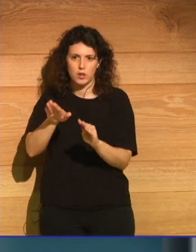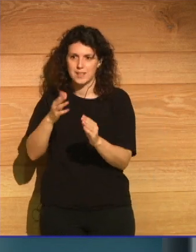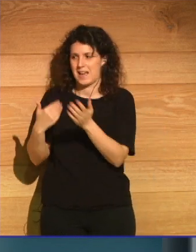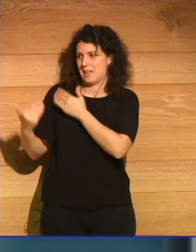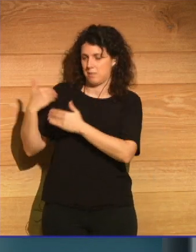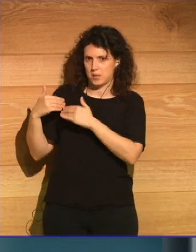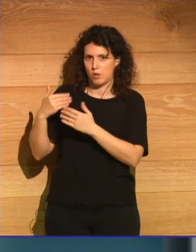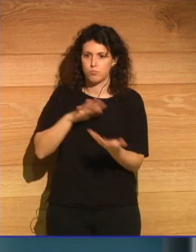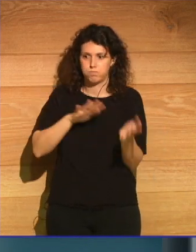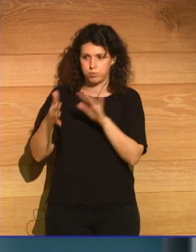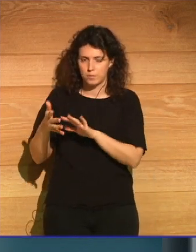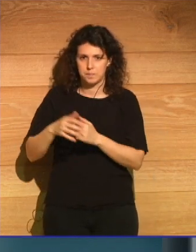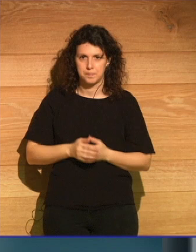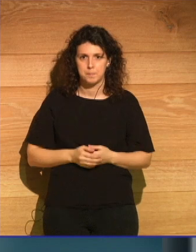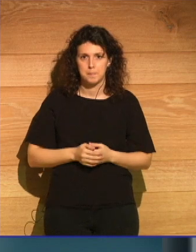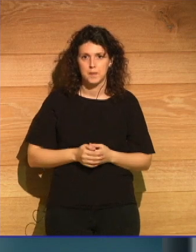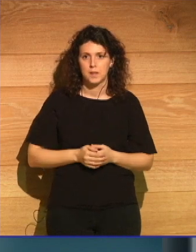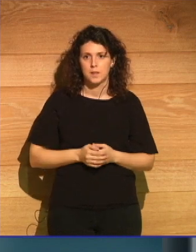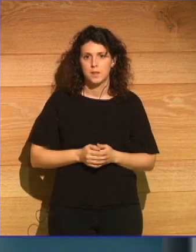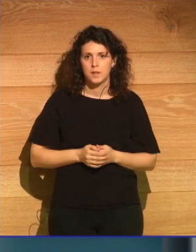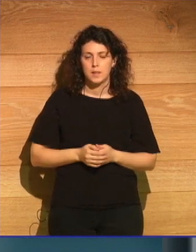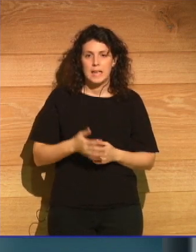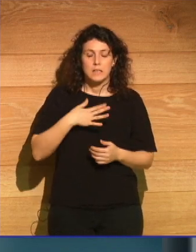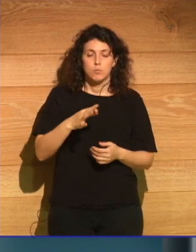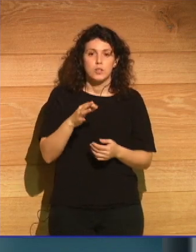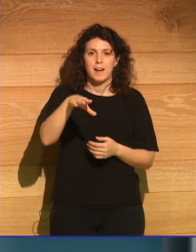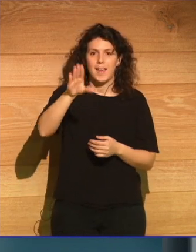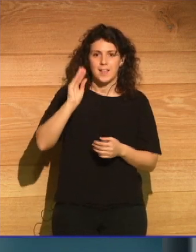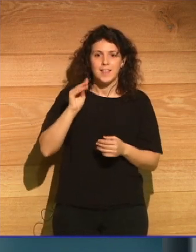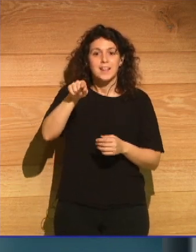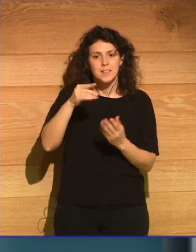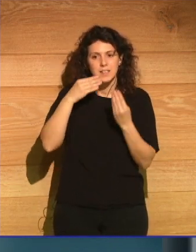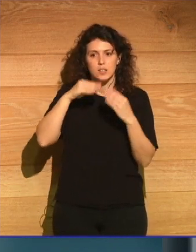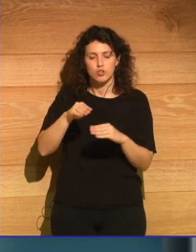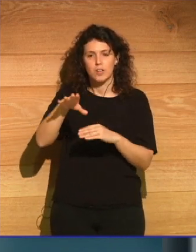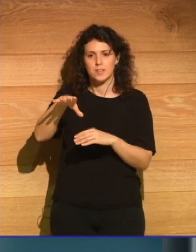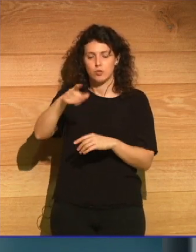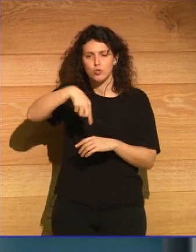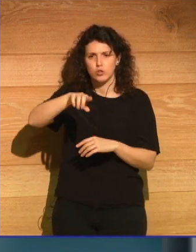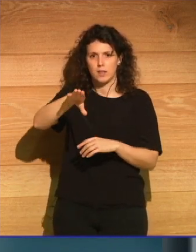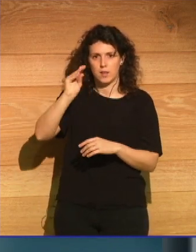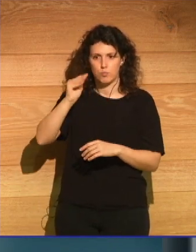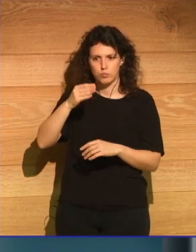es posible entender estas historias que entendemos